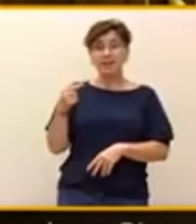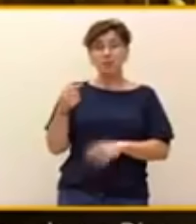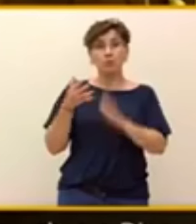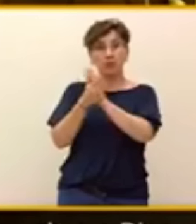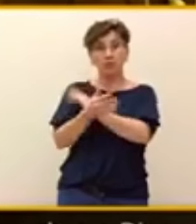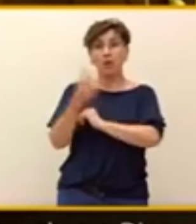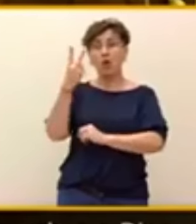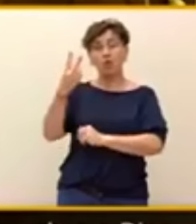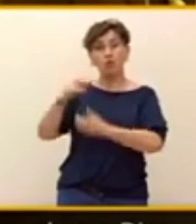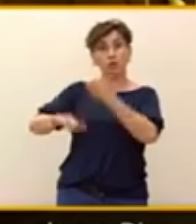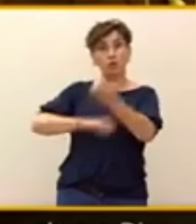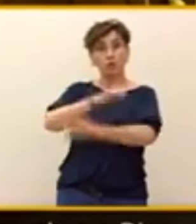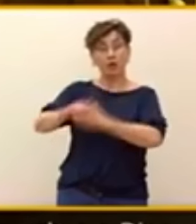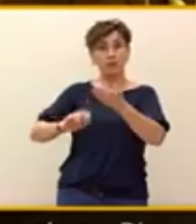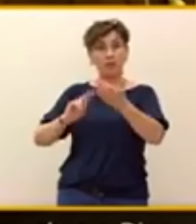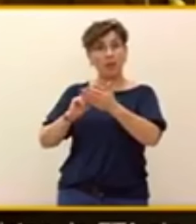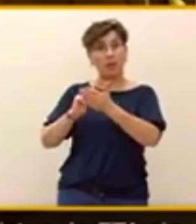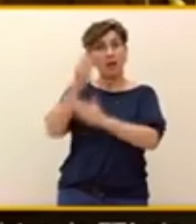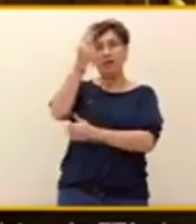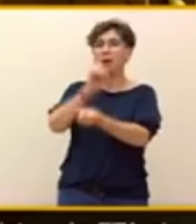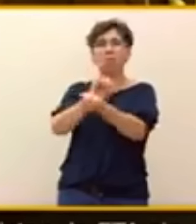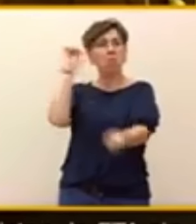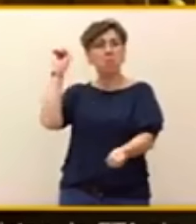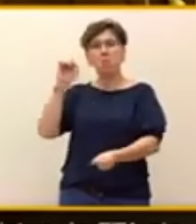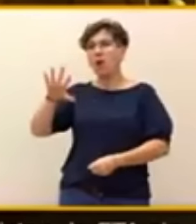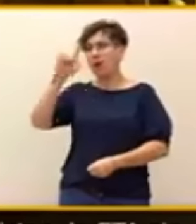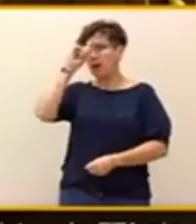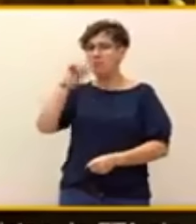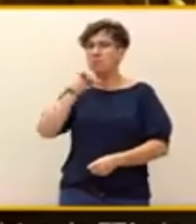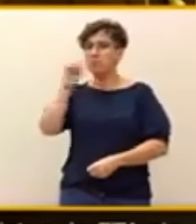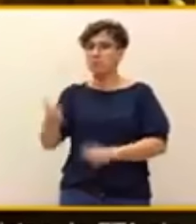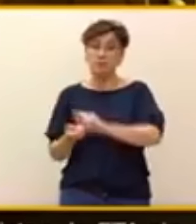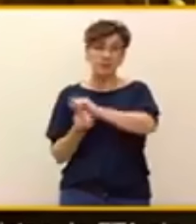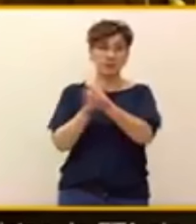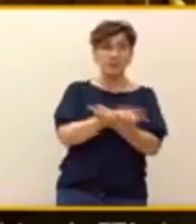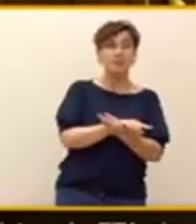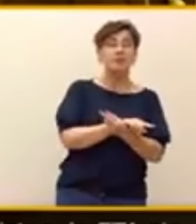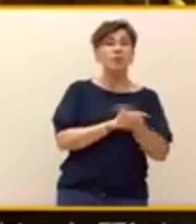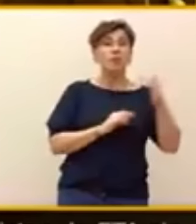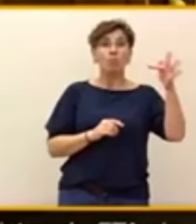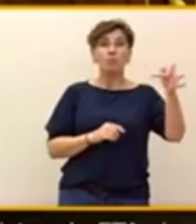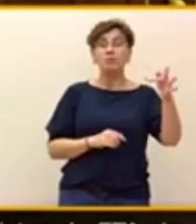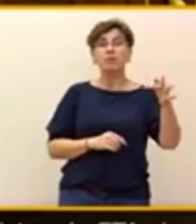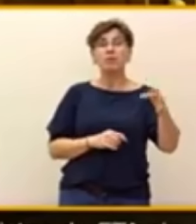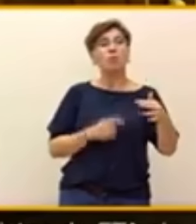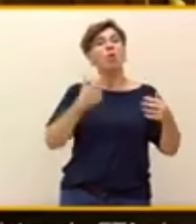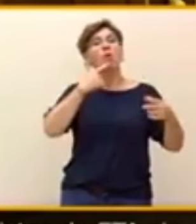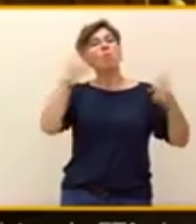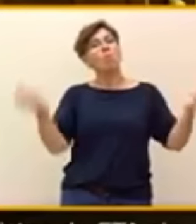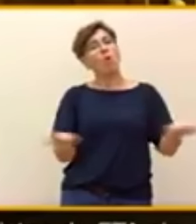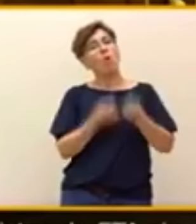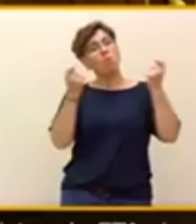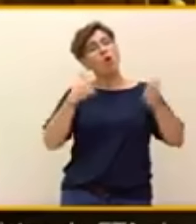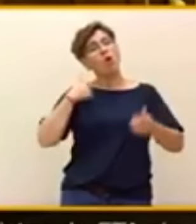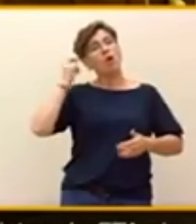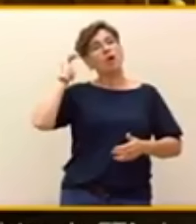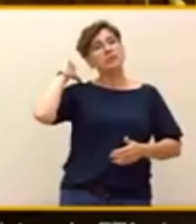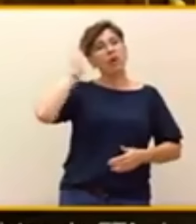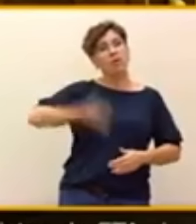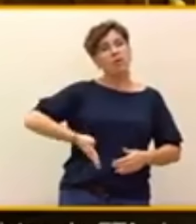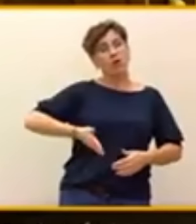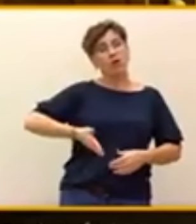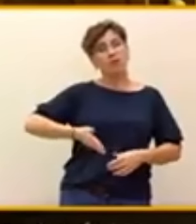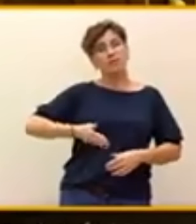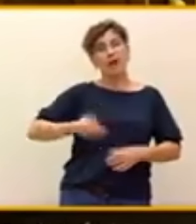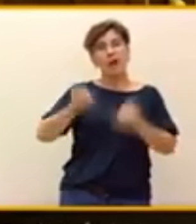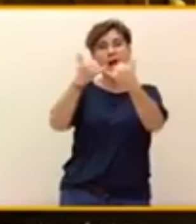Y la vela a Dios diciendo y anunciando que va a imponer sanciones administrativas a aquellos actos en los que se exhiban imágenes